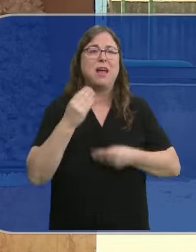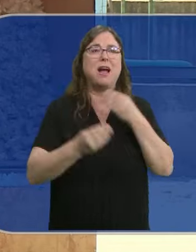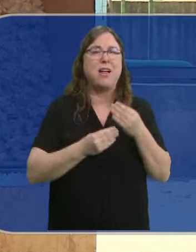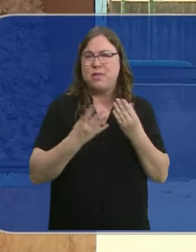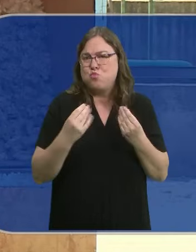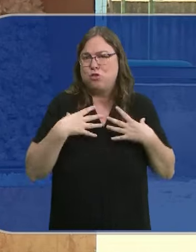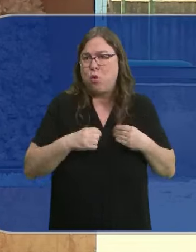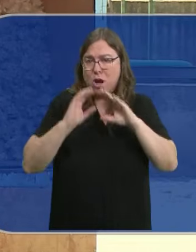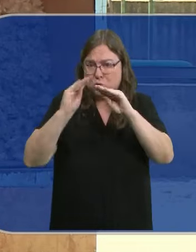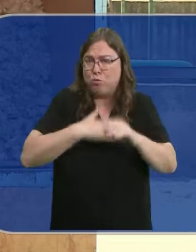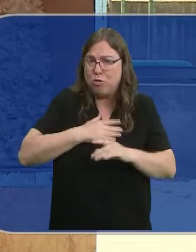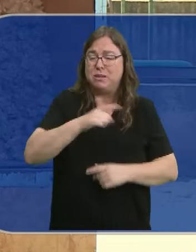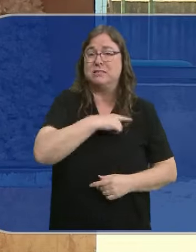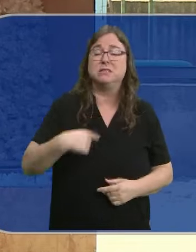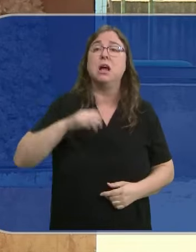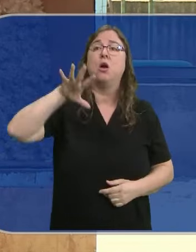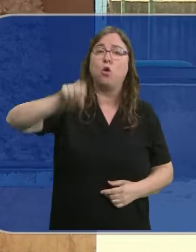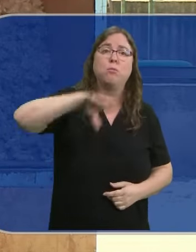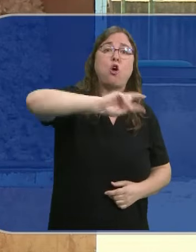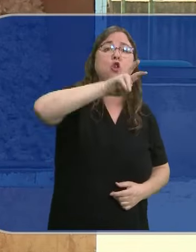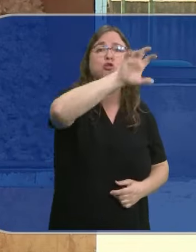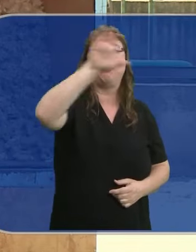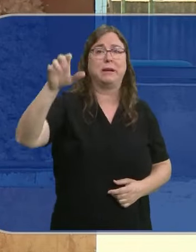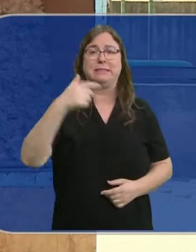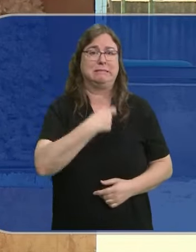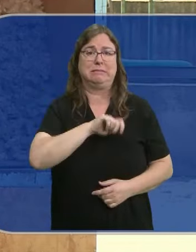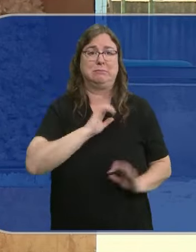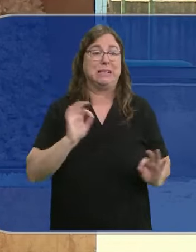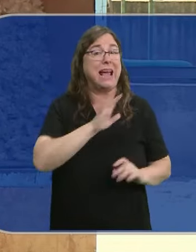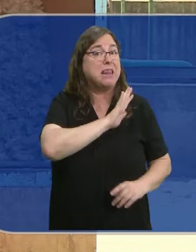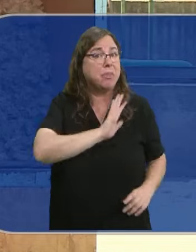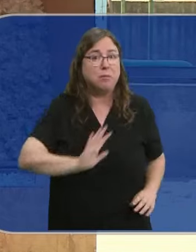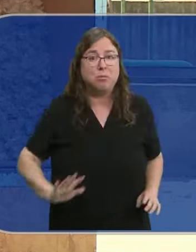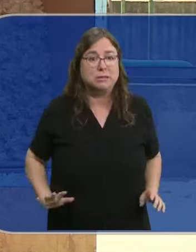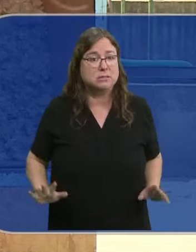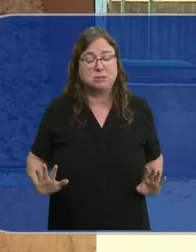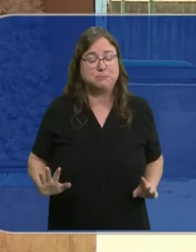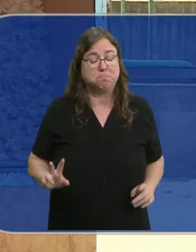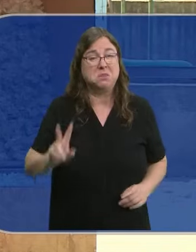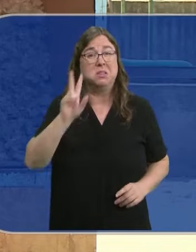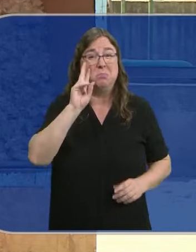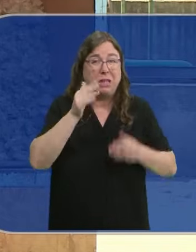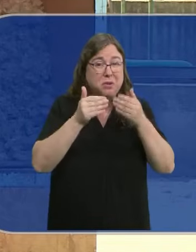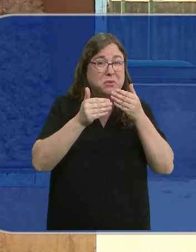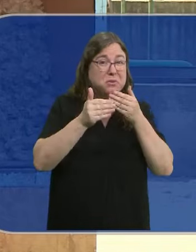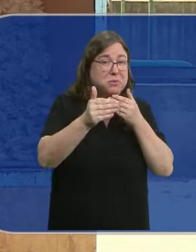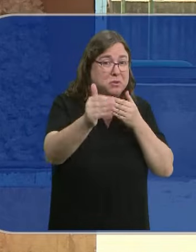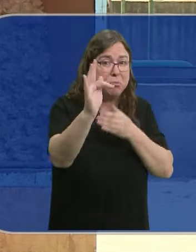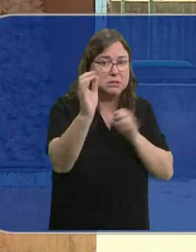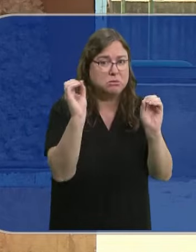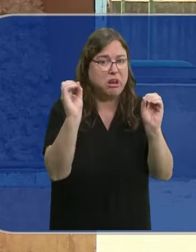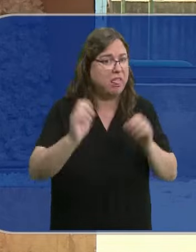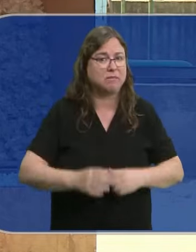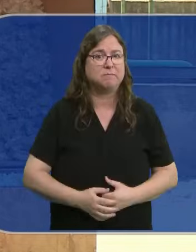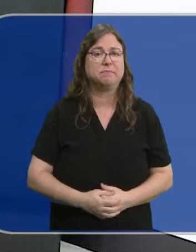una cabaña muy grande y compran de otros países. Entonces, de momento, no vemos nada halagüeño a la